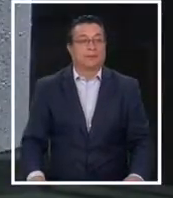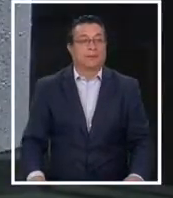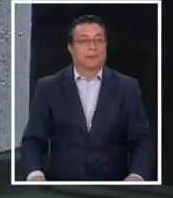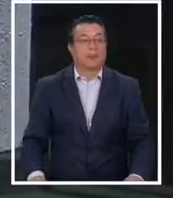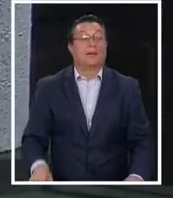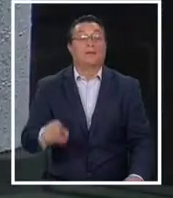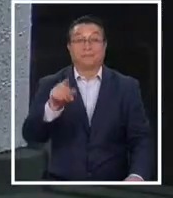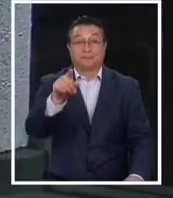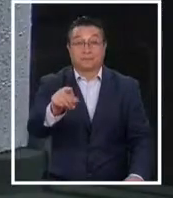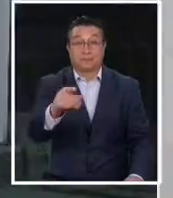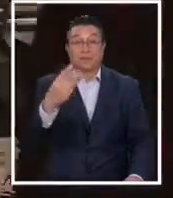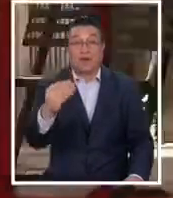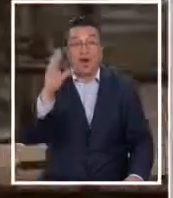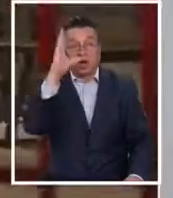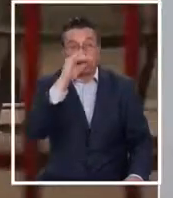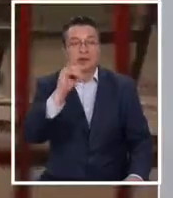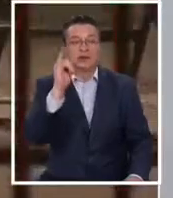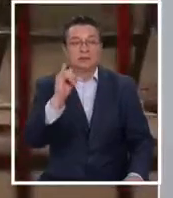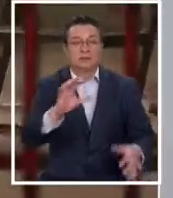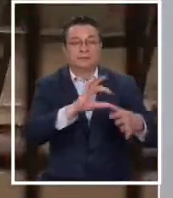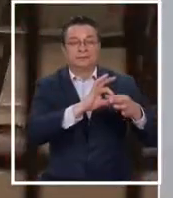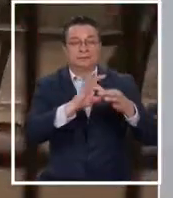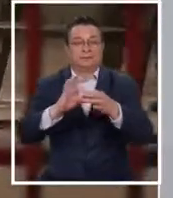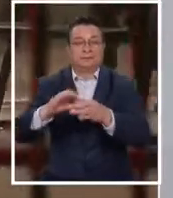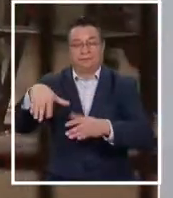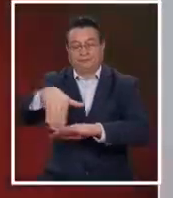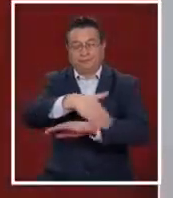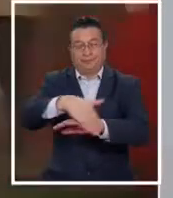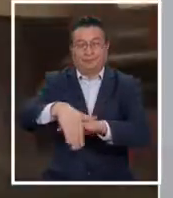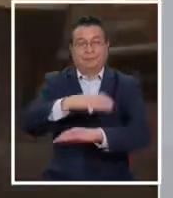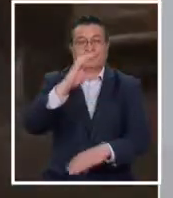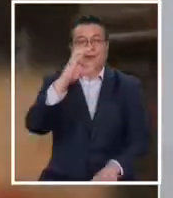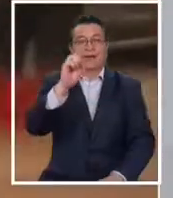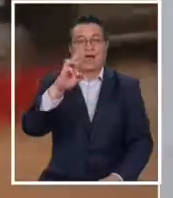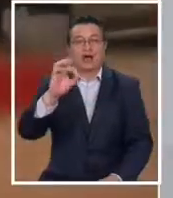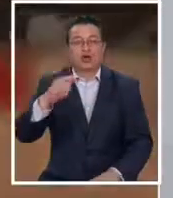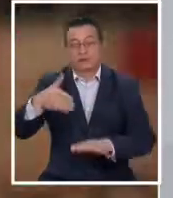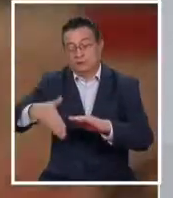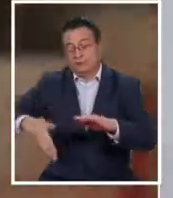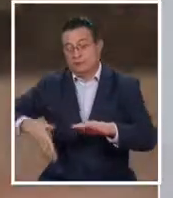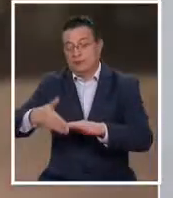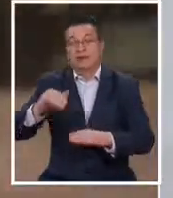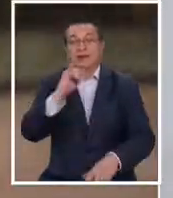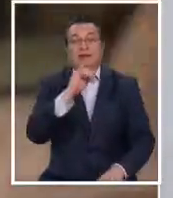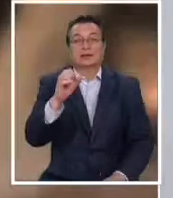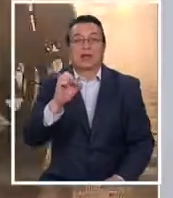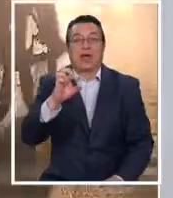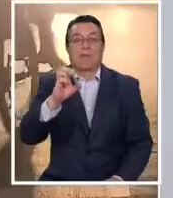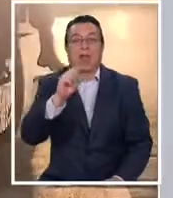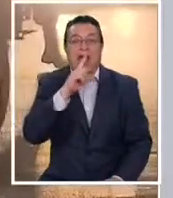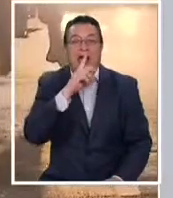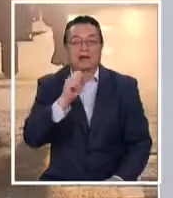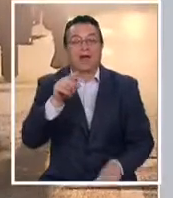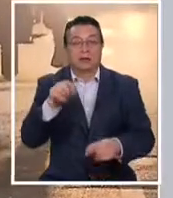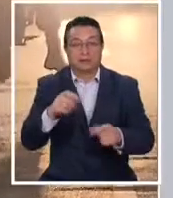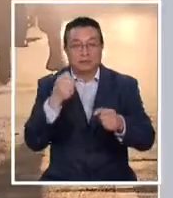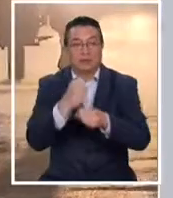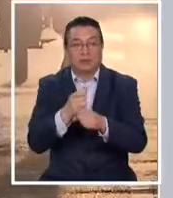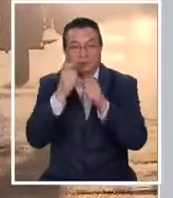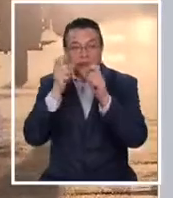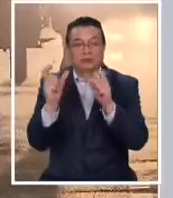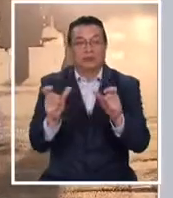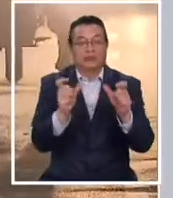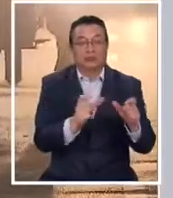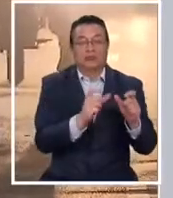Buenas noches, Constanza. Esto ocurrió en la avenida José María Caro con Emiliano Zapata. En el trabajo de fiscalizaciones que hace